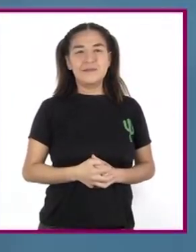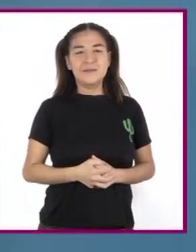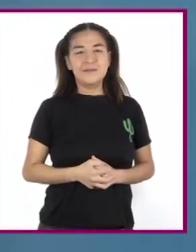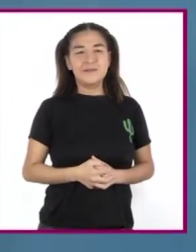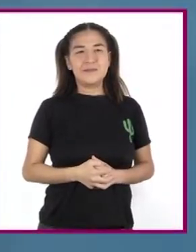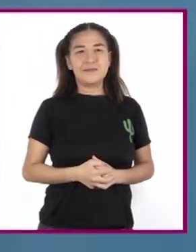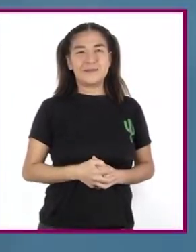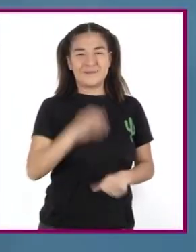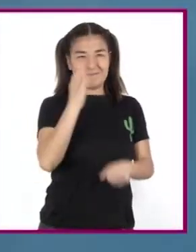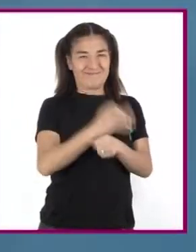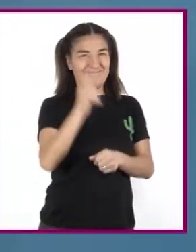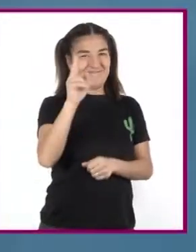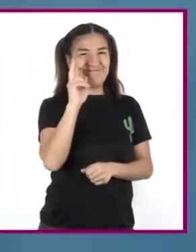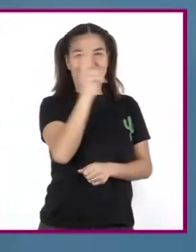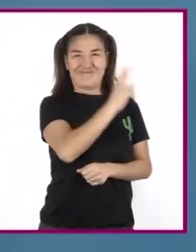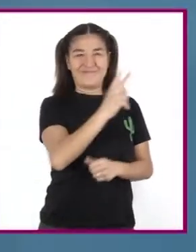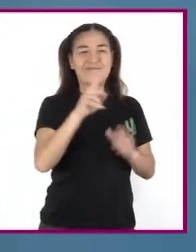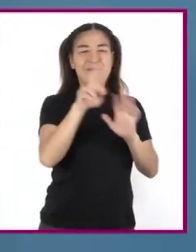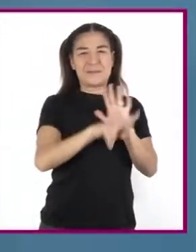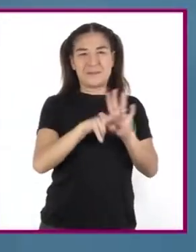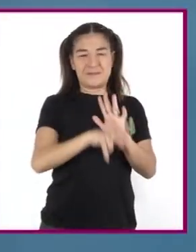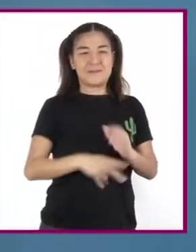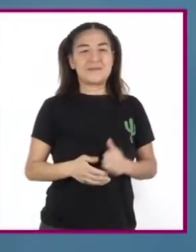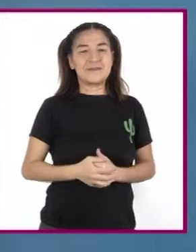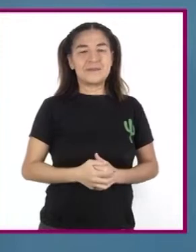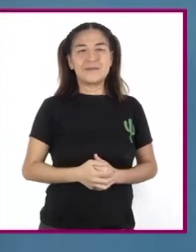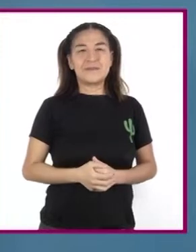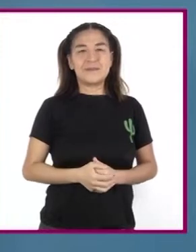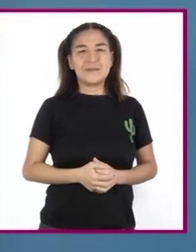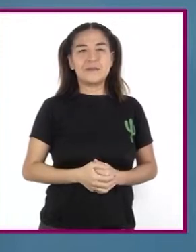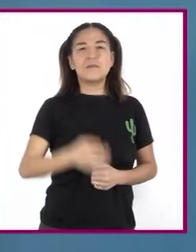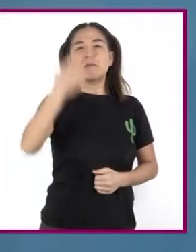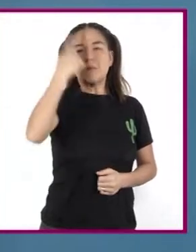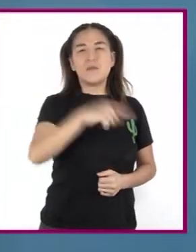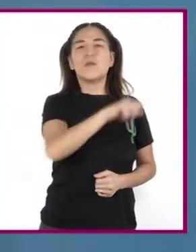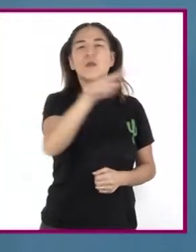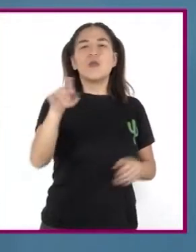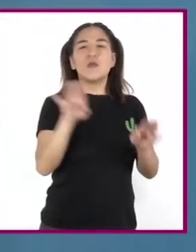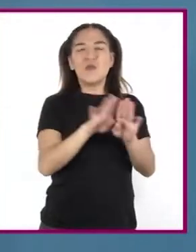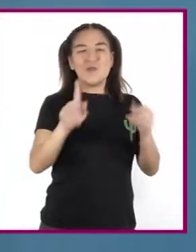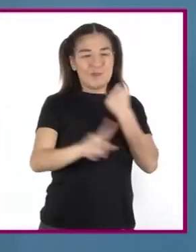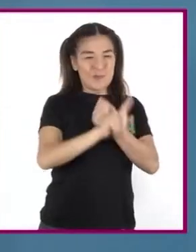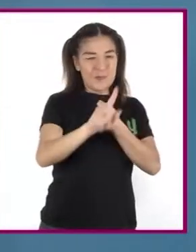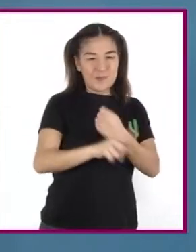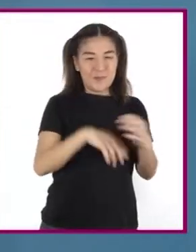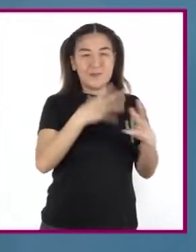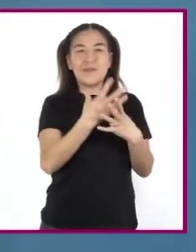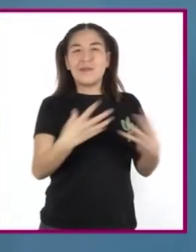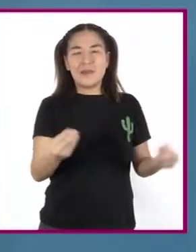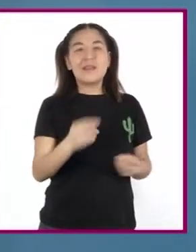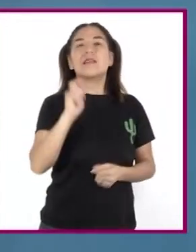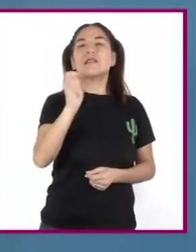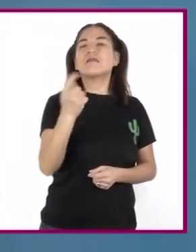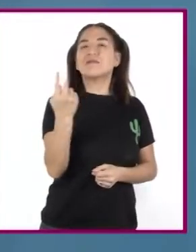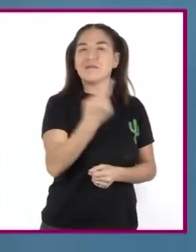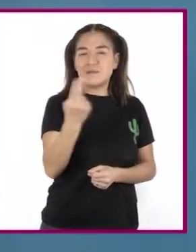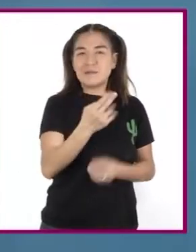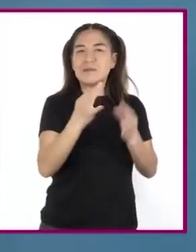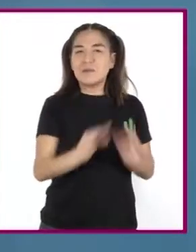Como observaron y escucharon Para no llegar a un conflicto es primordial